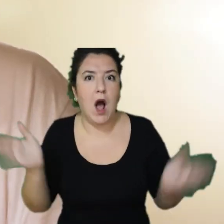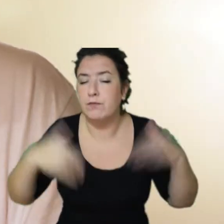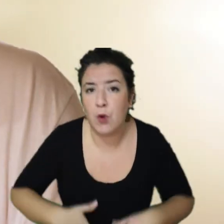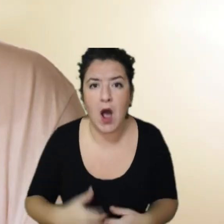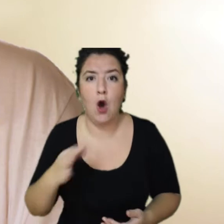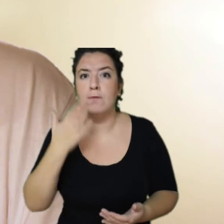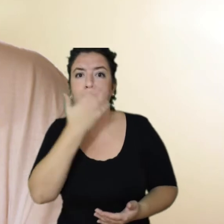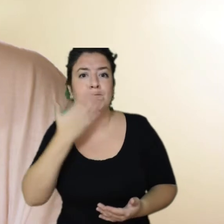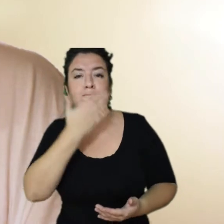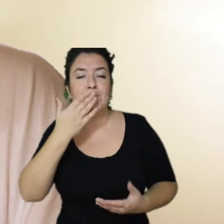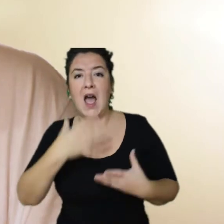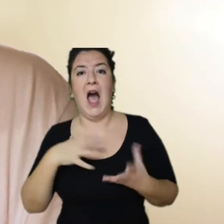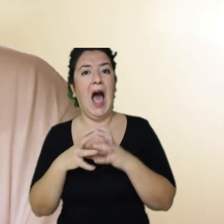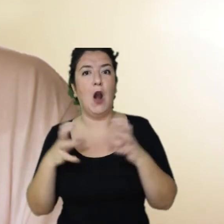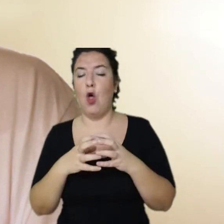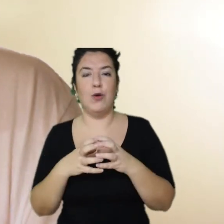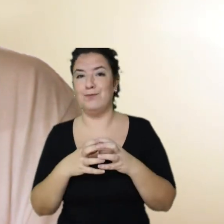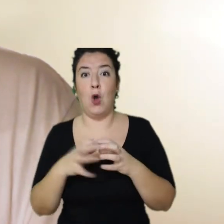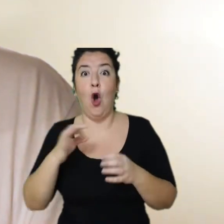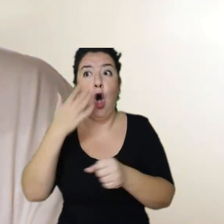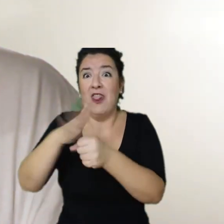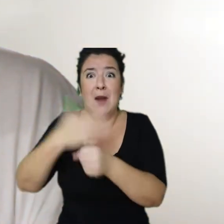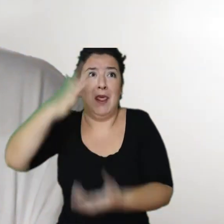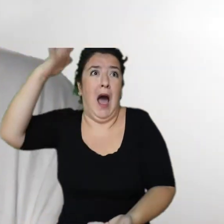se quedarían sin cerveza.